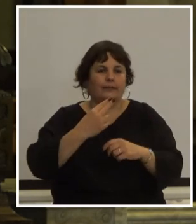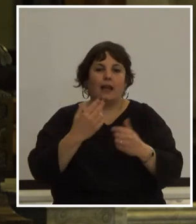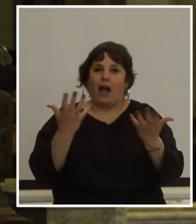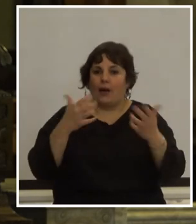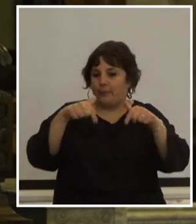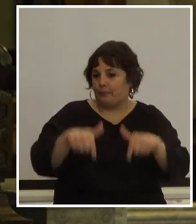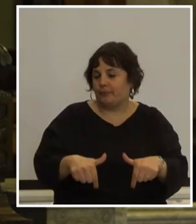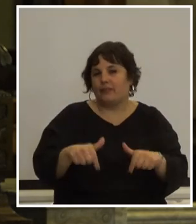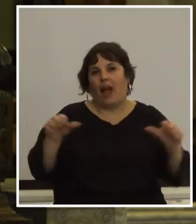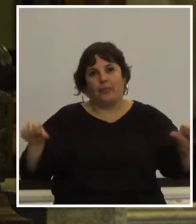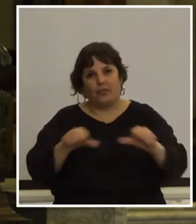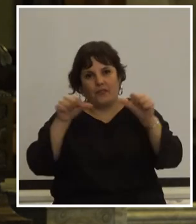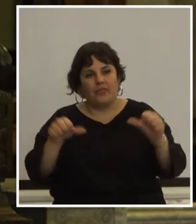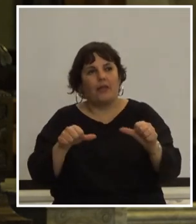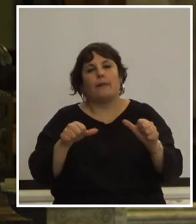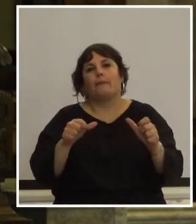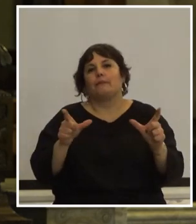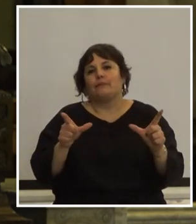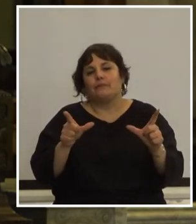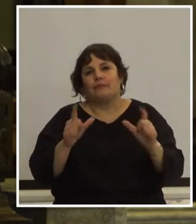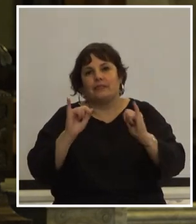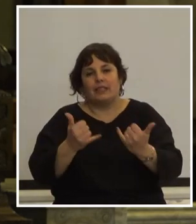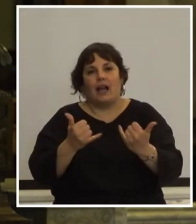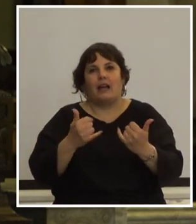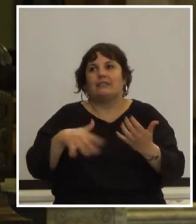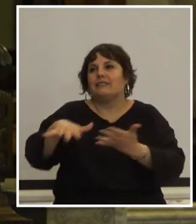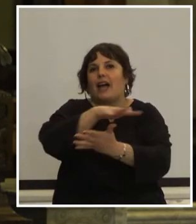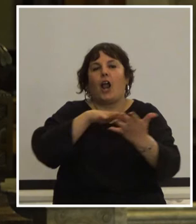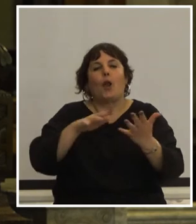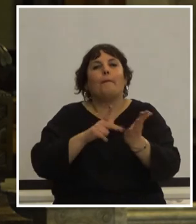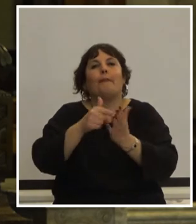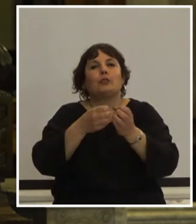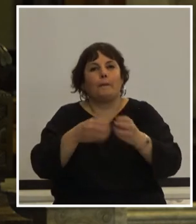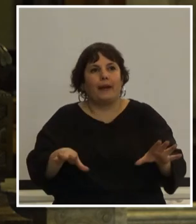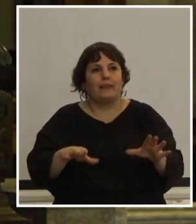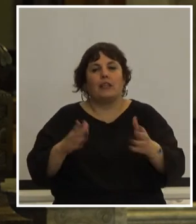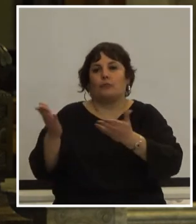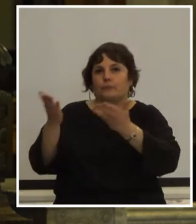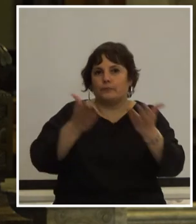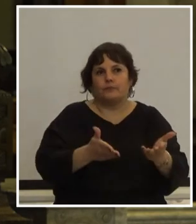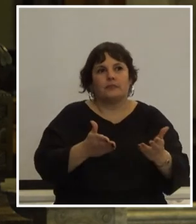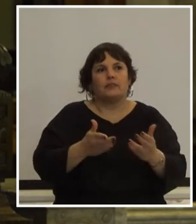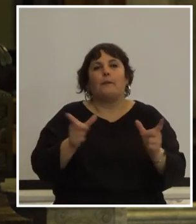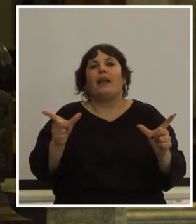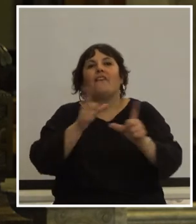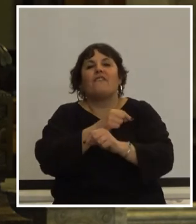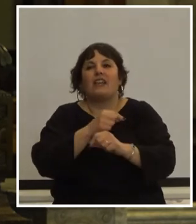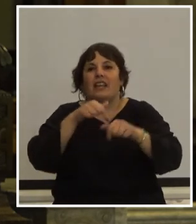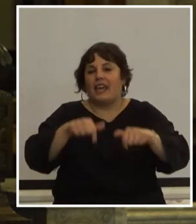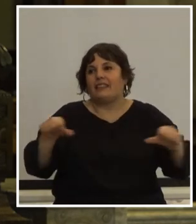estar acá en esta actividad cerrándola además en el Salón de los Pasos Perdidos y vamos a dar pasos para cerrarla